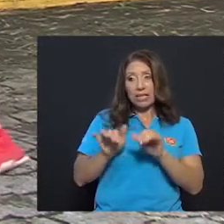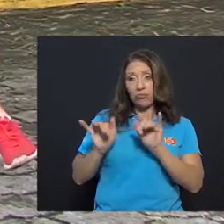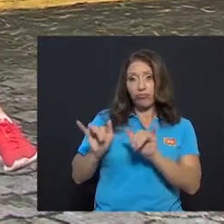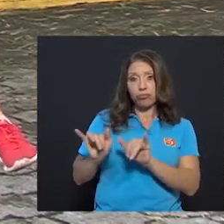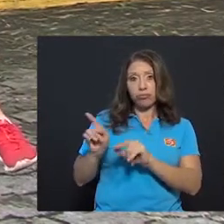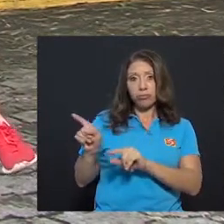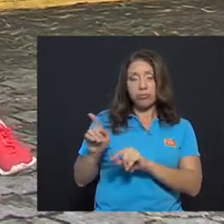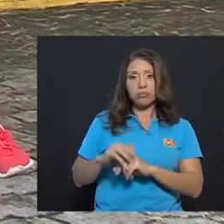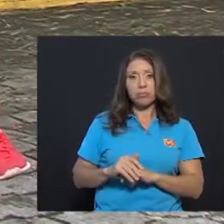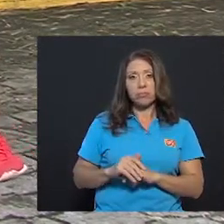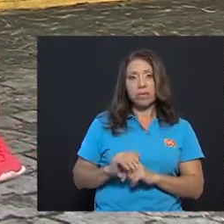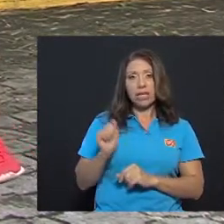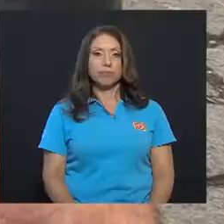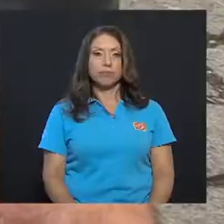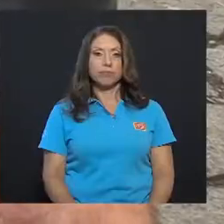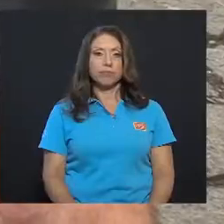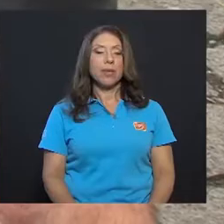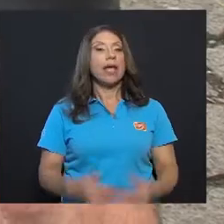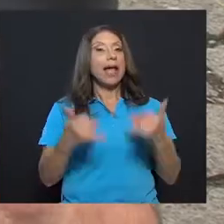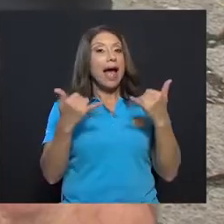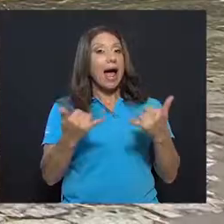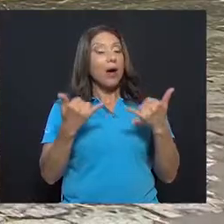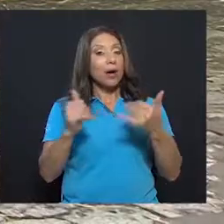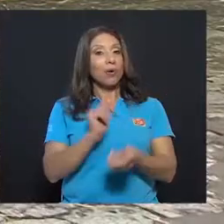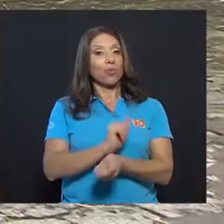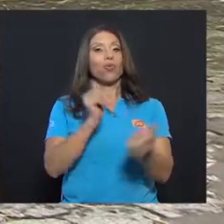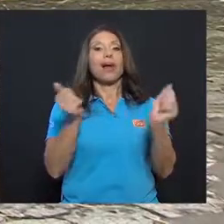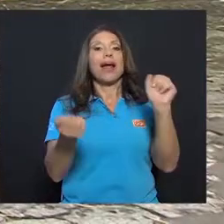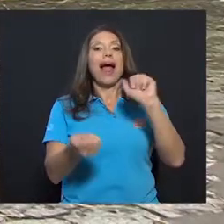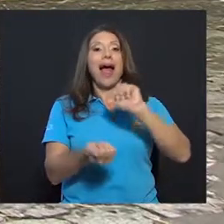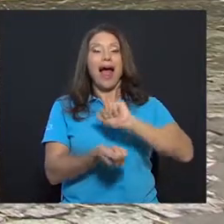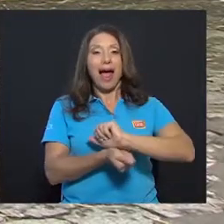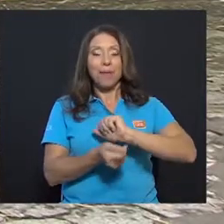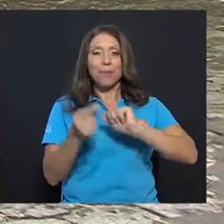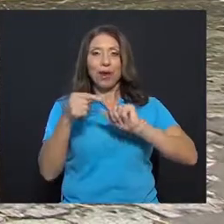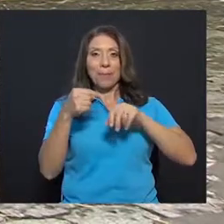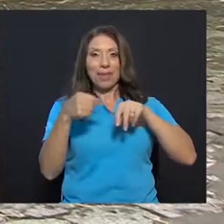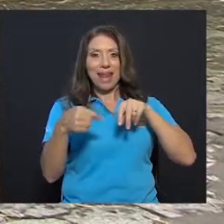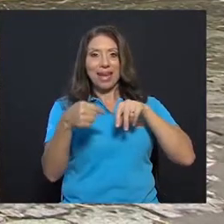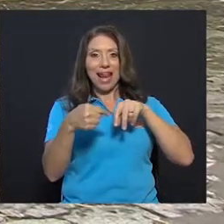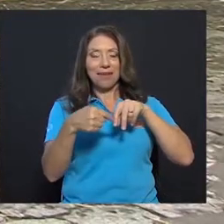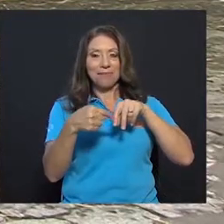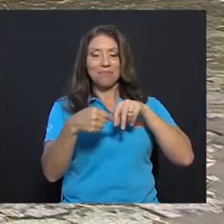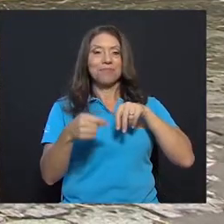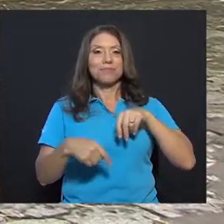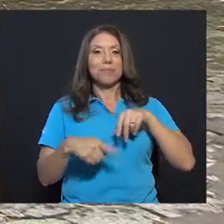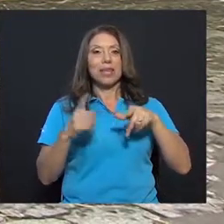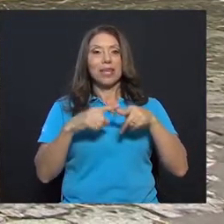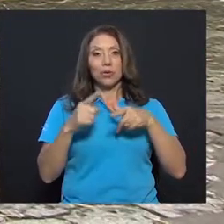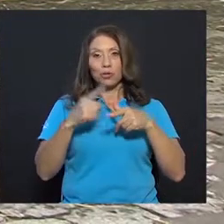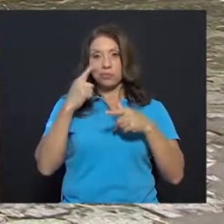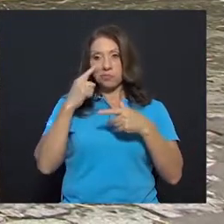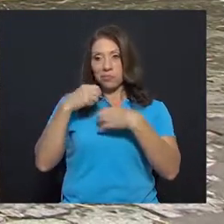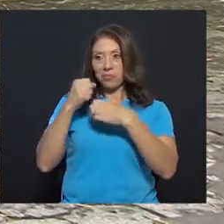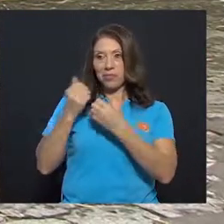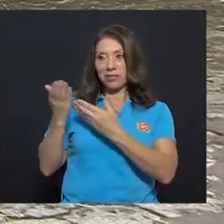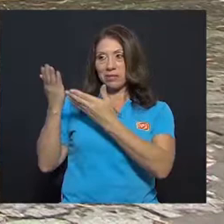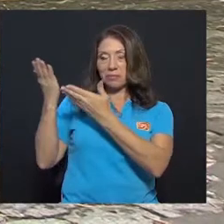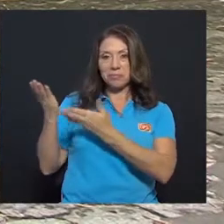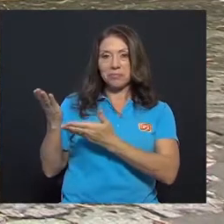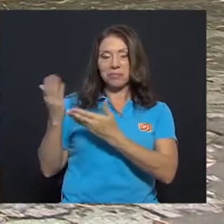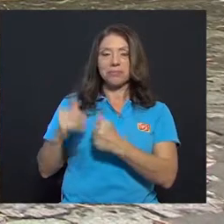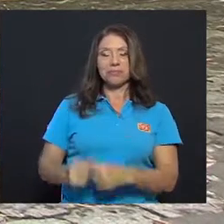sostenemos unos 15 segundos y vamos a hacer un cambio de pierna. Entonces, para hacer el cambio de pierna, simplemente la persona suelta ahí,